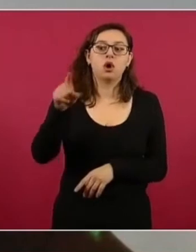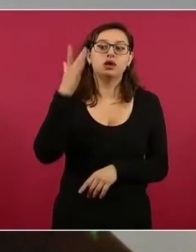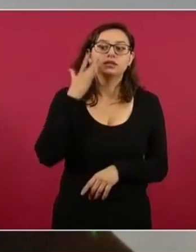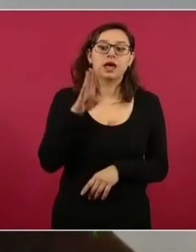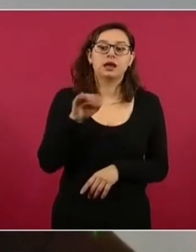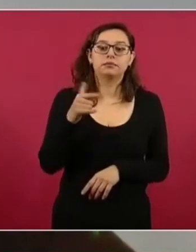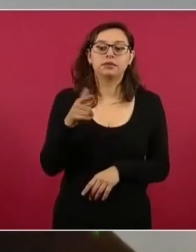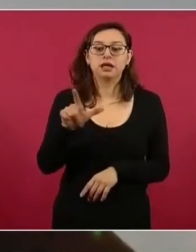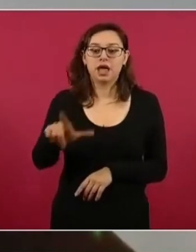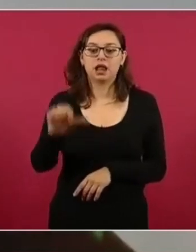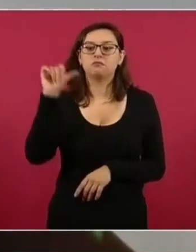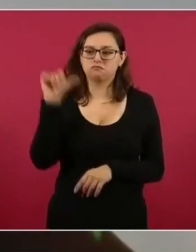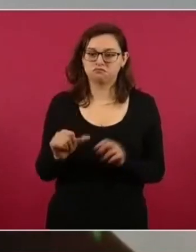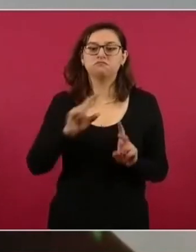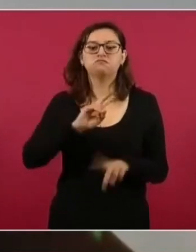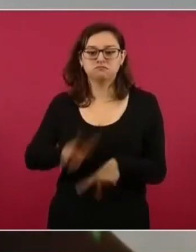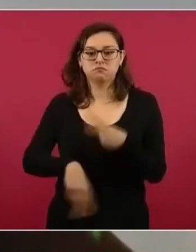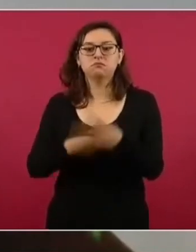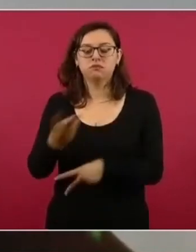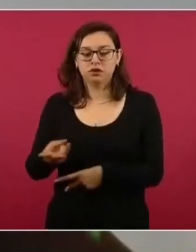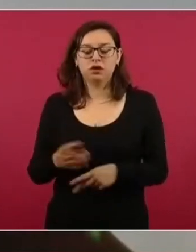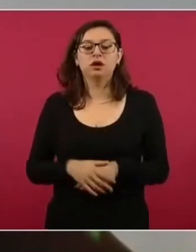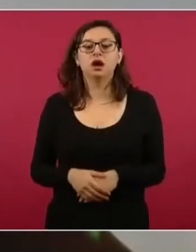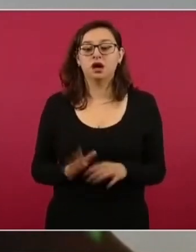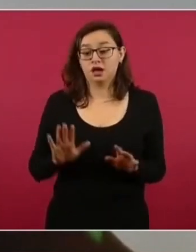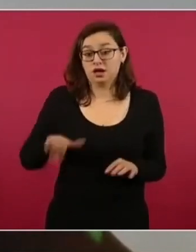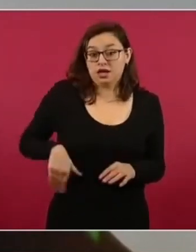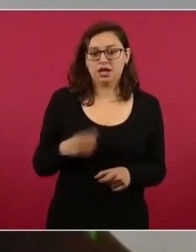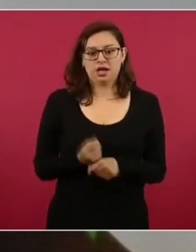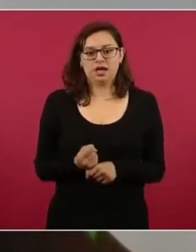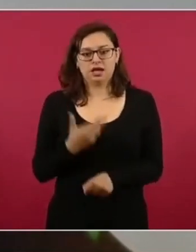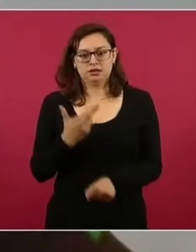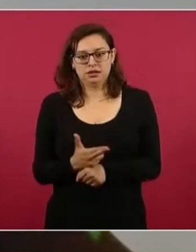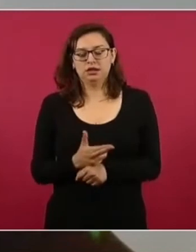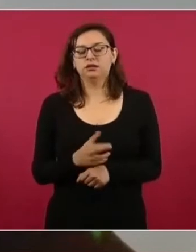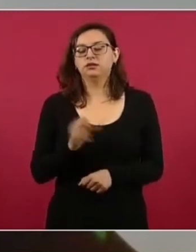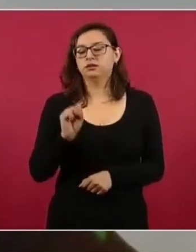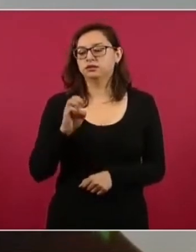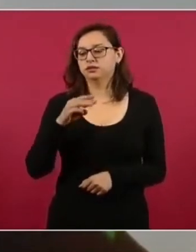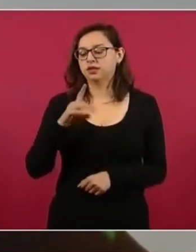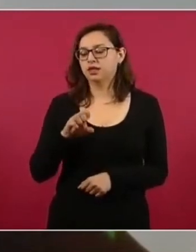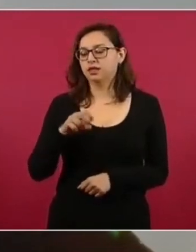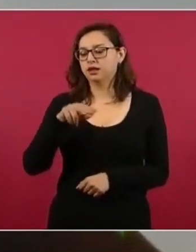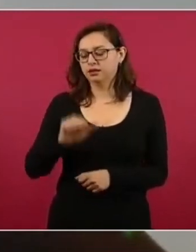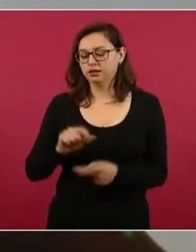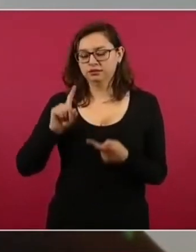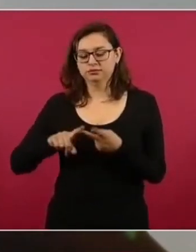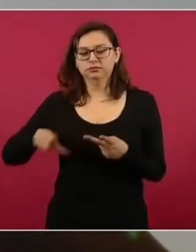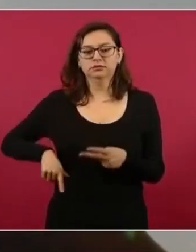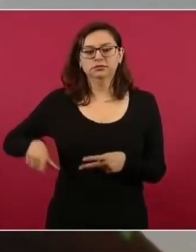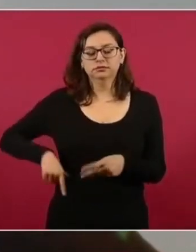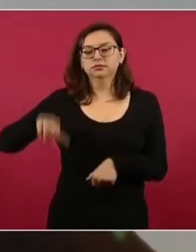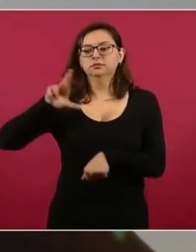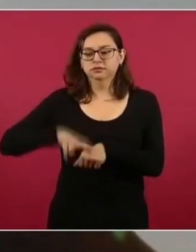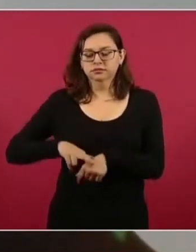Puerto. Como ya lo mencionaron aquí, el general secretario y además el gobernador, tuvimos ayer una reunión muy importante